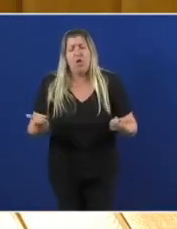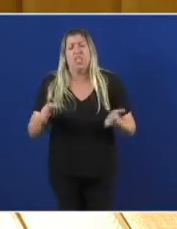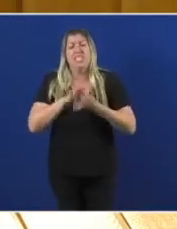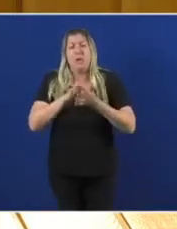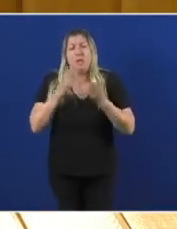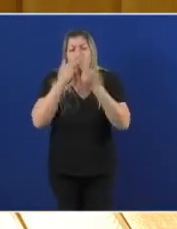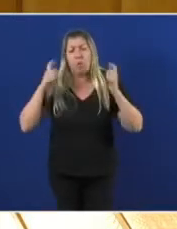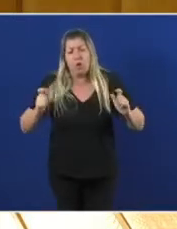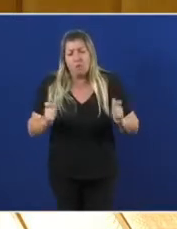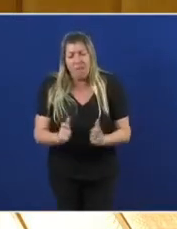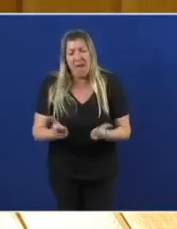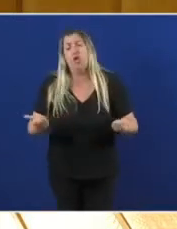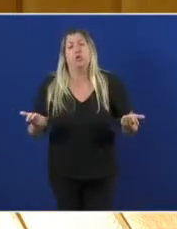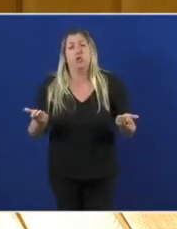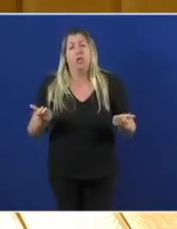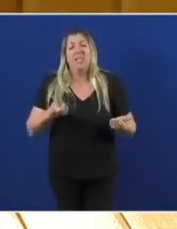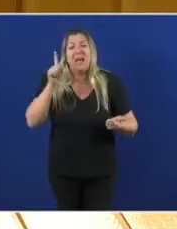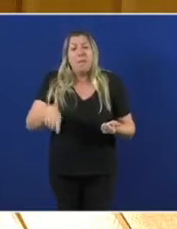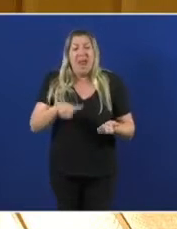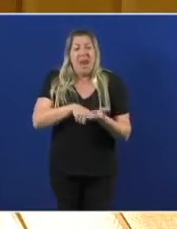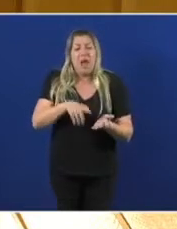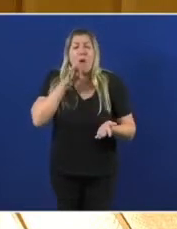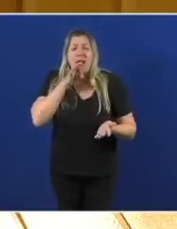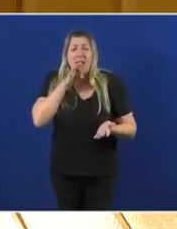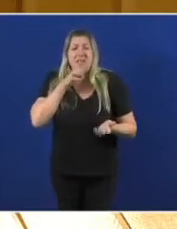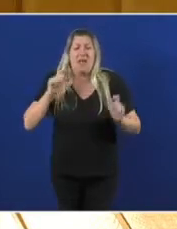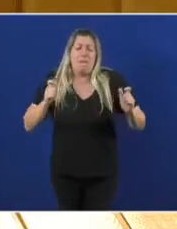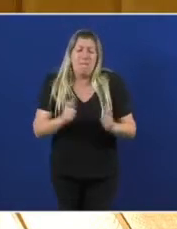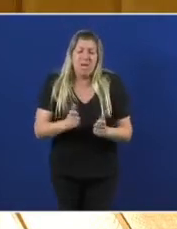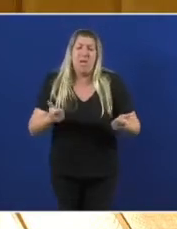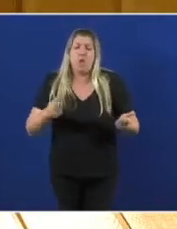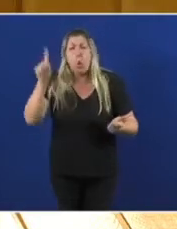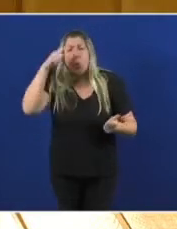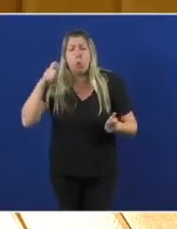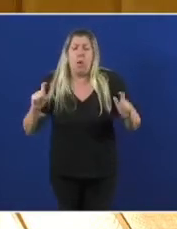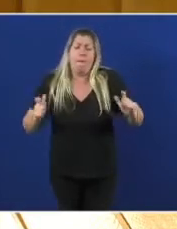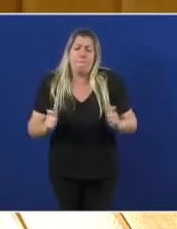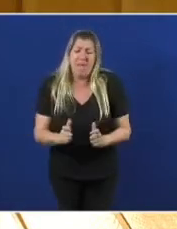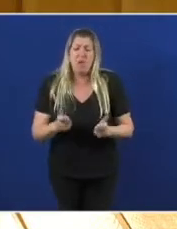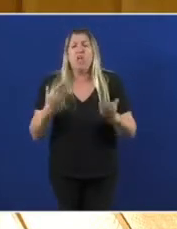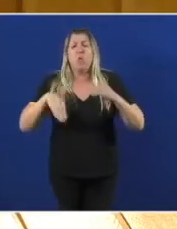públicos máis pequena na lingua e na cultura máis pequena na igualdade social.